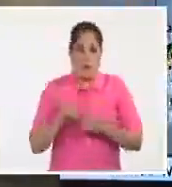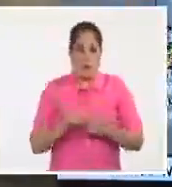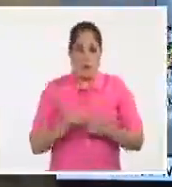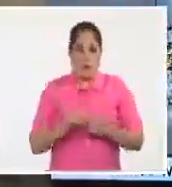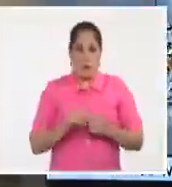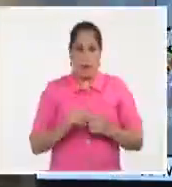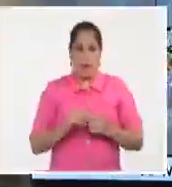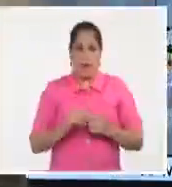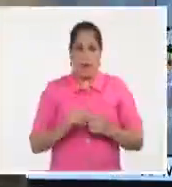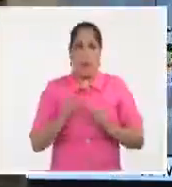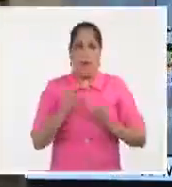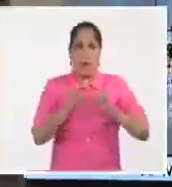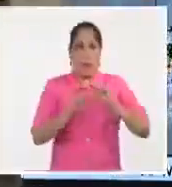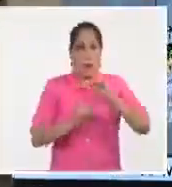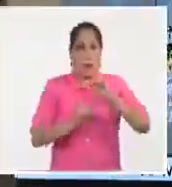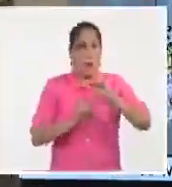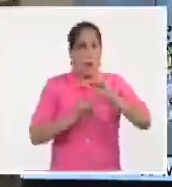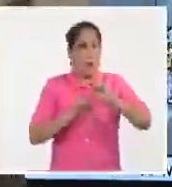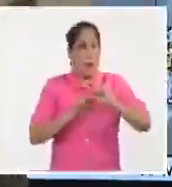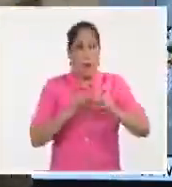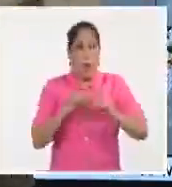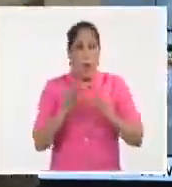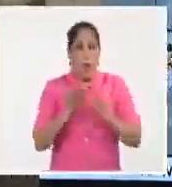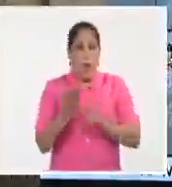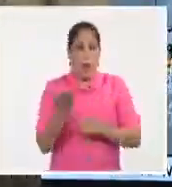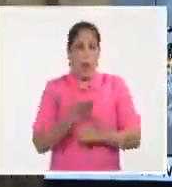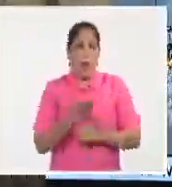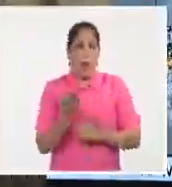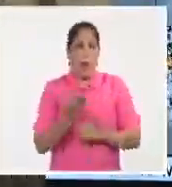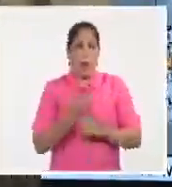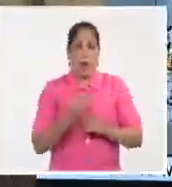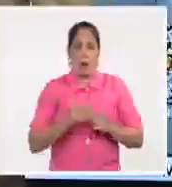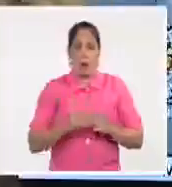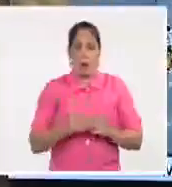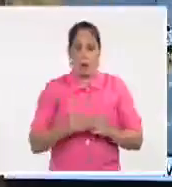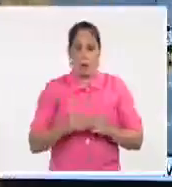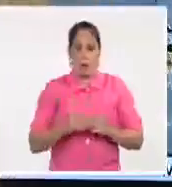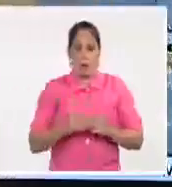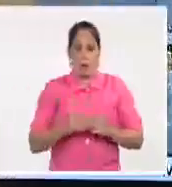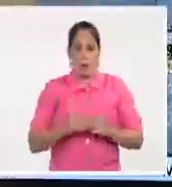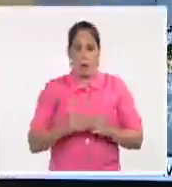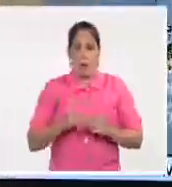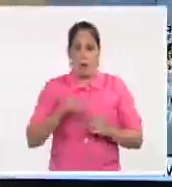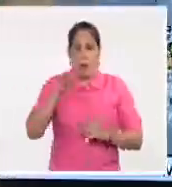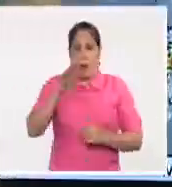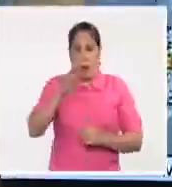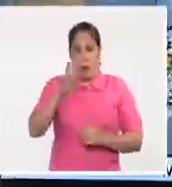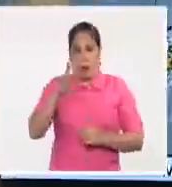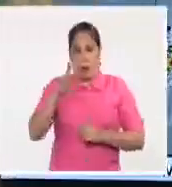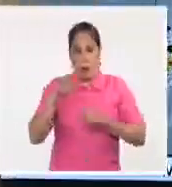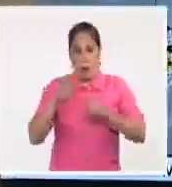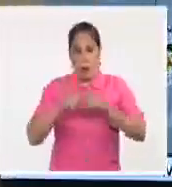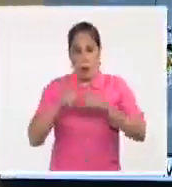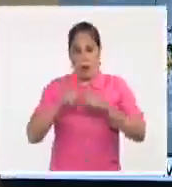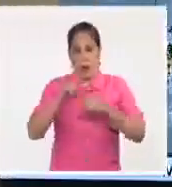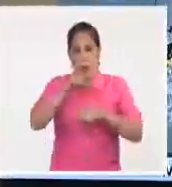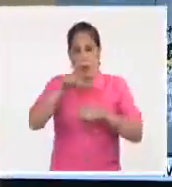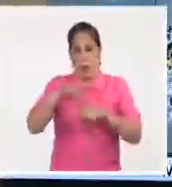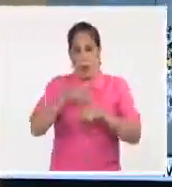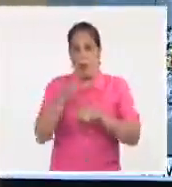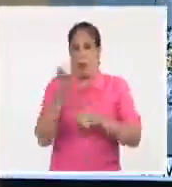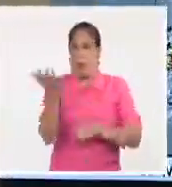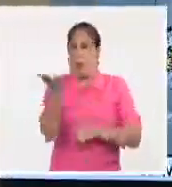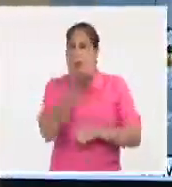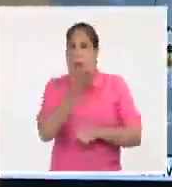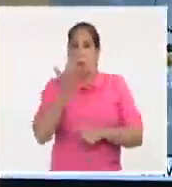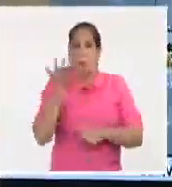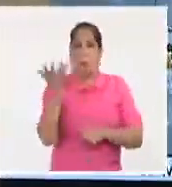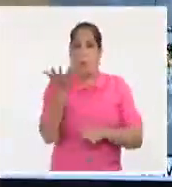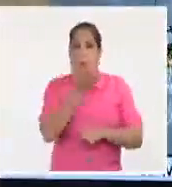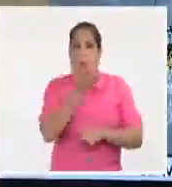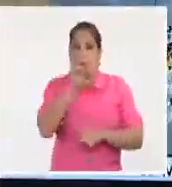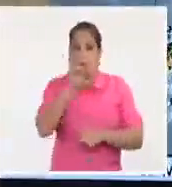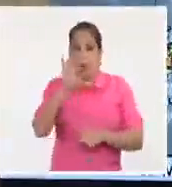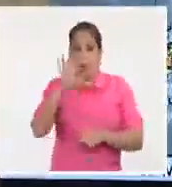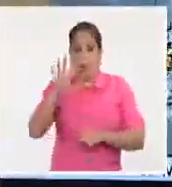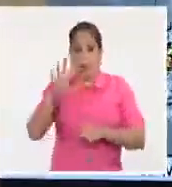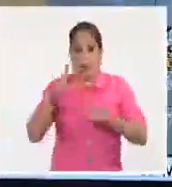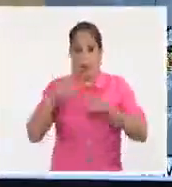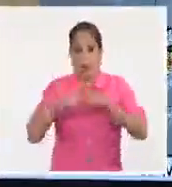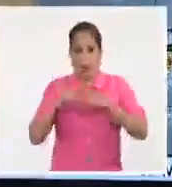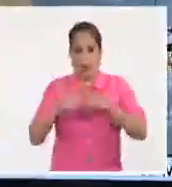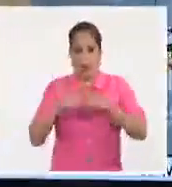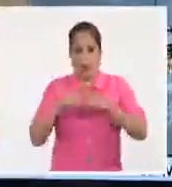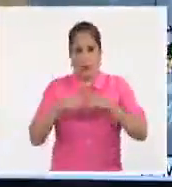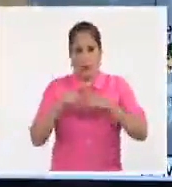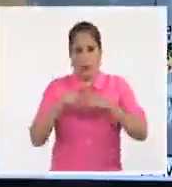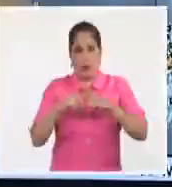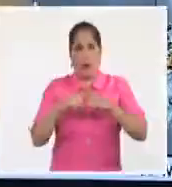Se está desplazando rápidamente al oeste-noroeste a 41 kilómetros por hora. Tiene vientos máximos sostenidos de 75 kilómetros por hora.